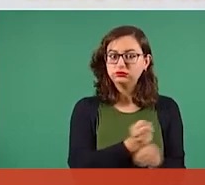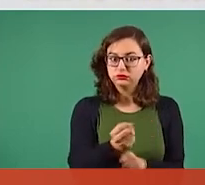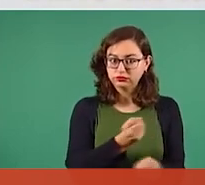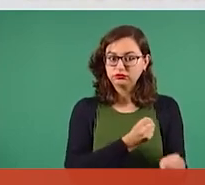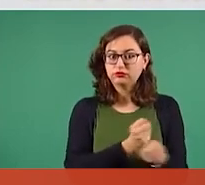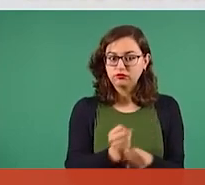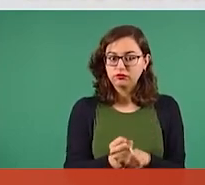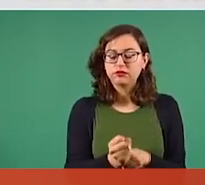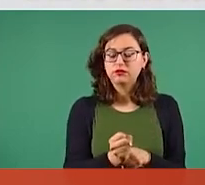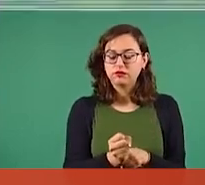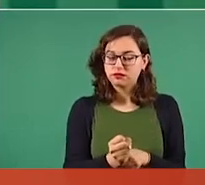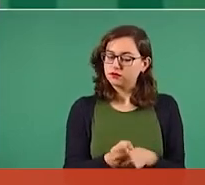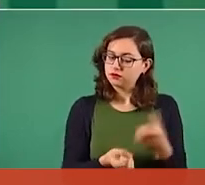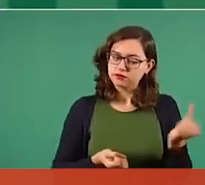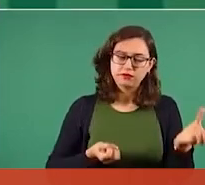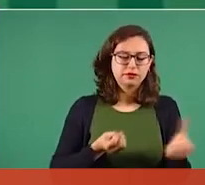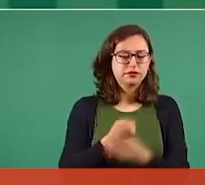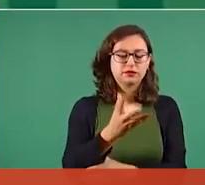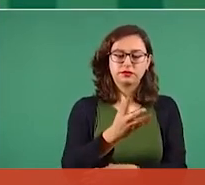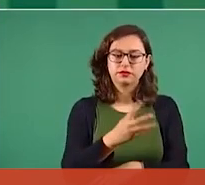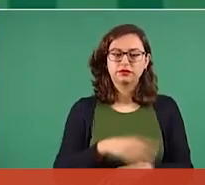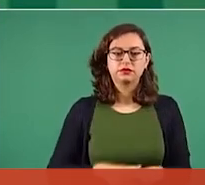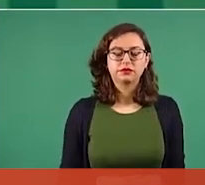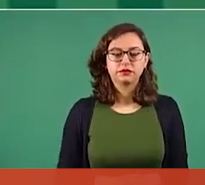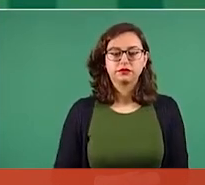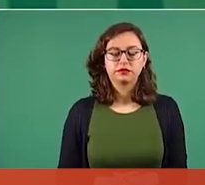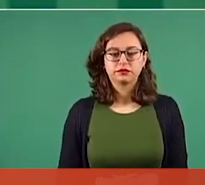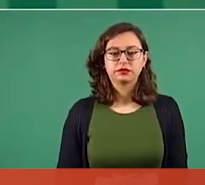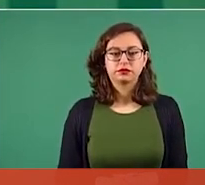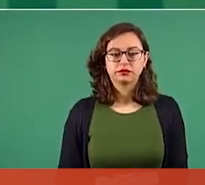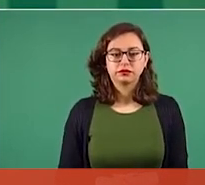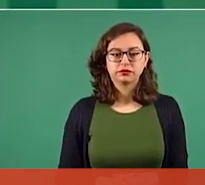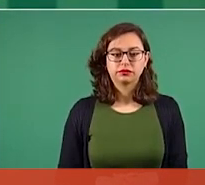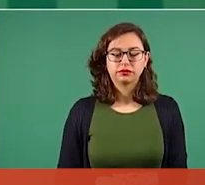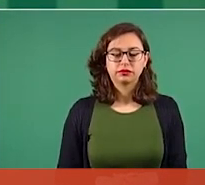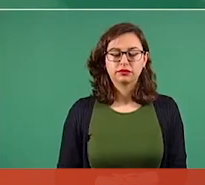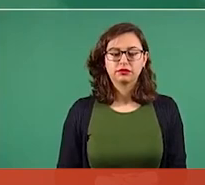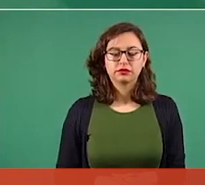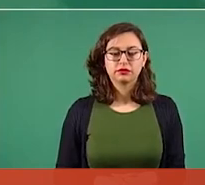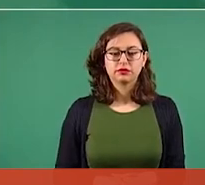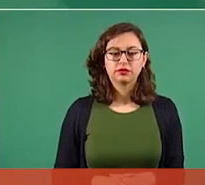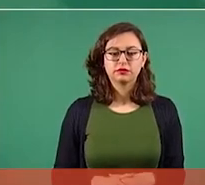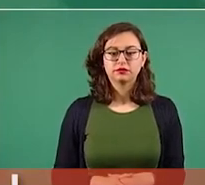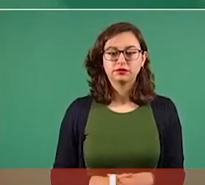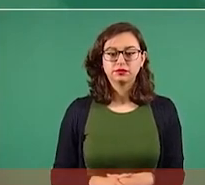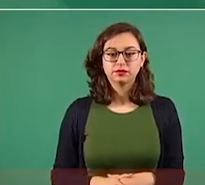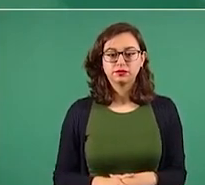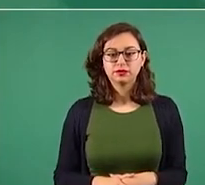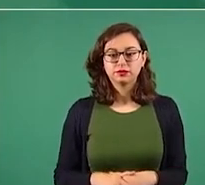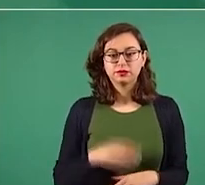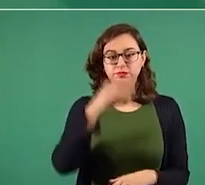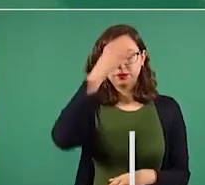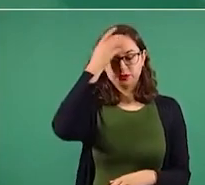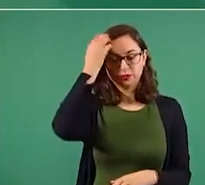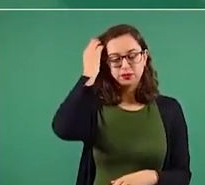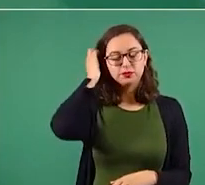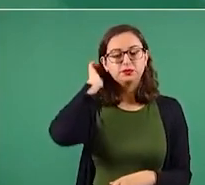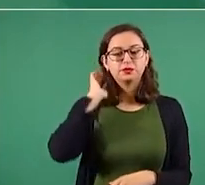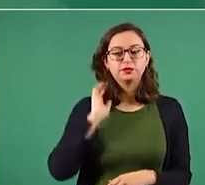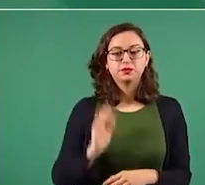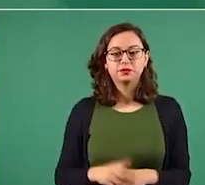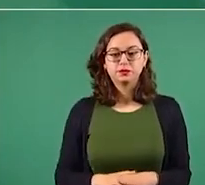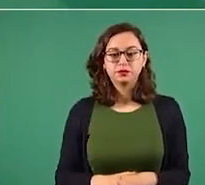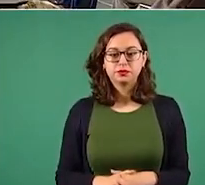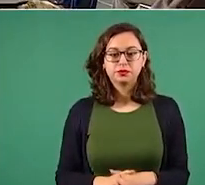en efecto, padecieron de tortura liberados para cualquier